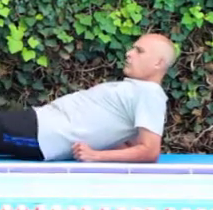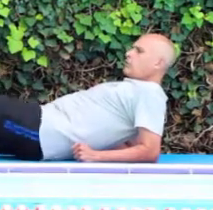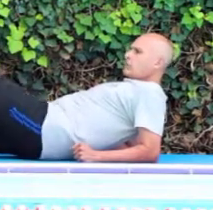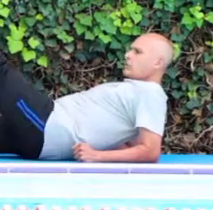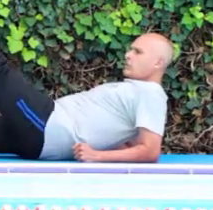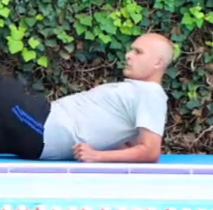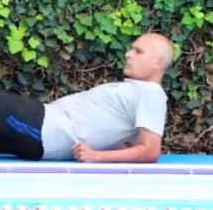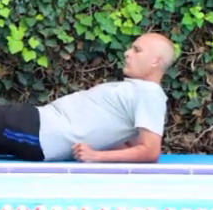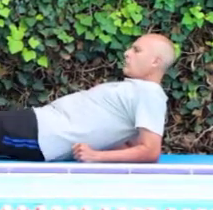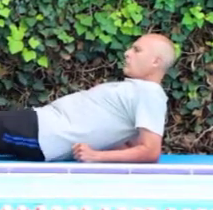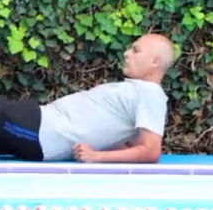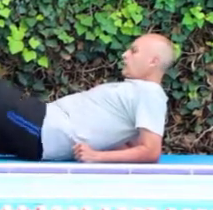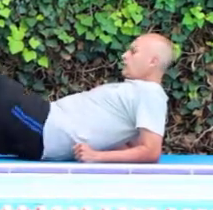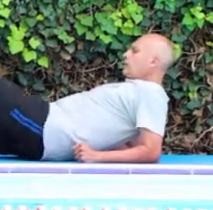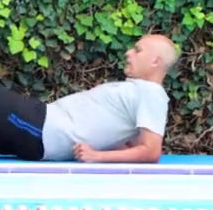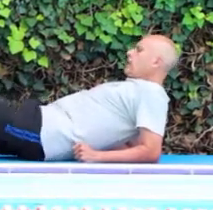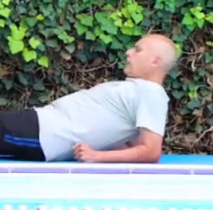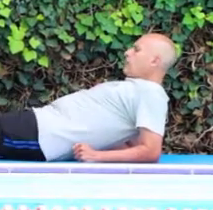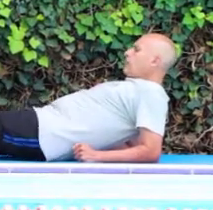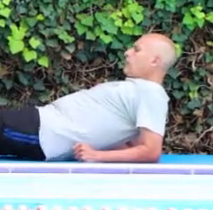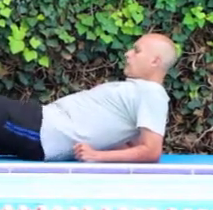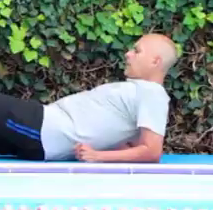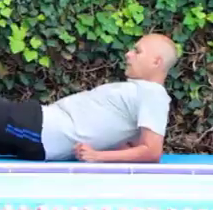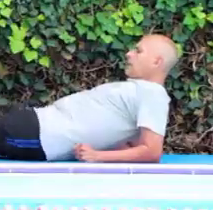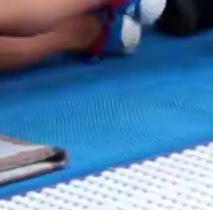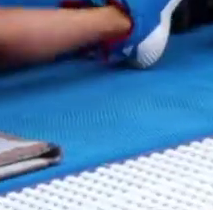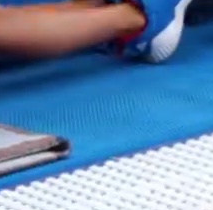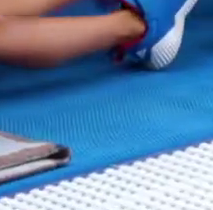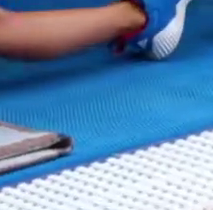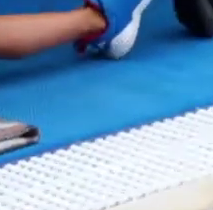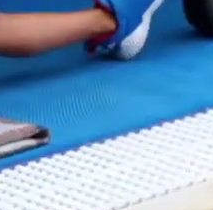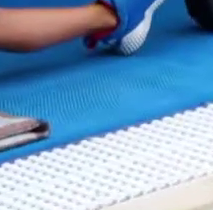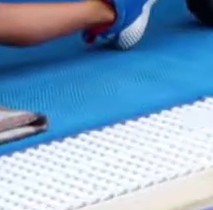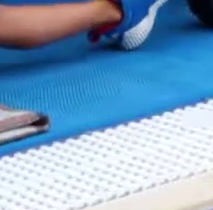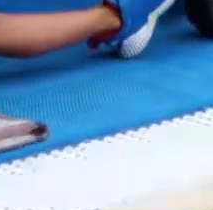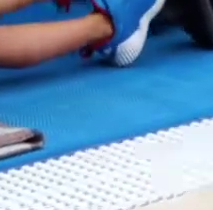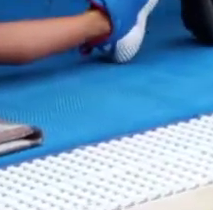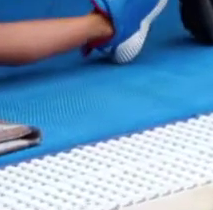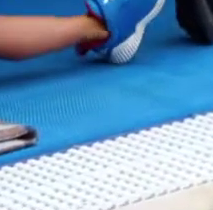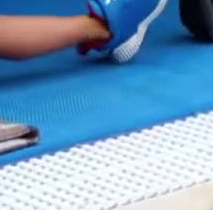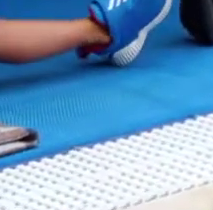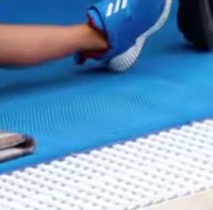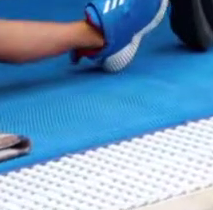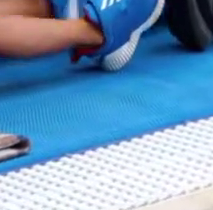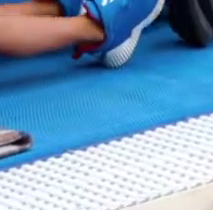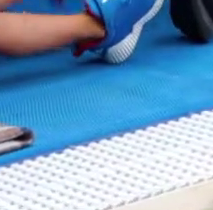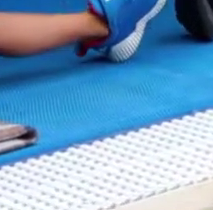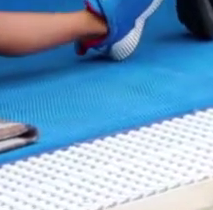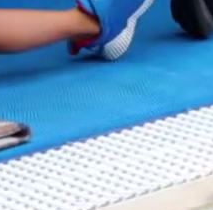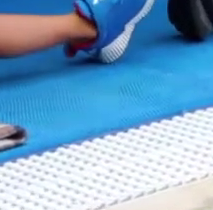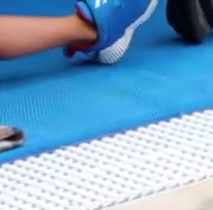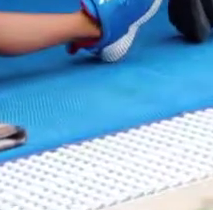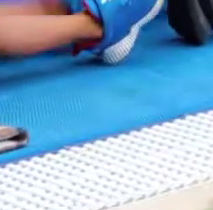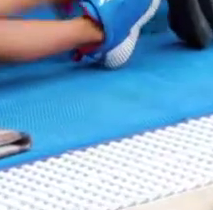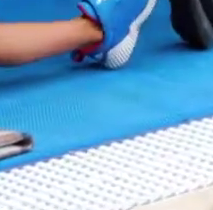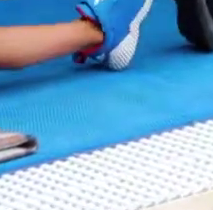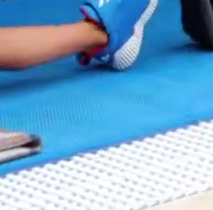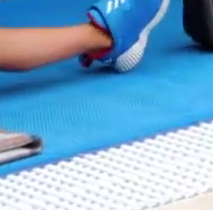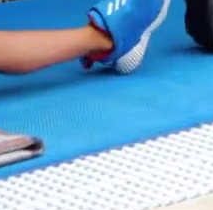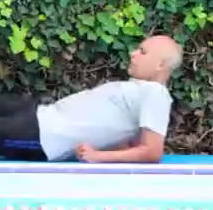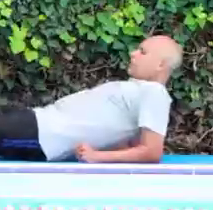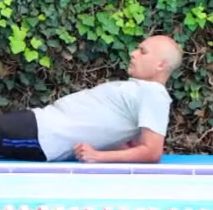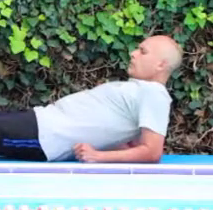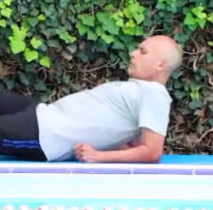cuatro, cinco, seis. Ahora la otra pierna. Una, dos. Muy bien. Estírala muy bien.